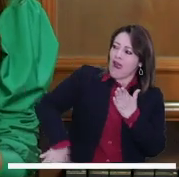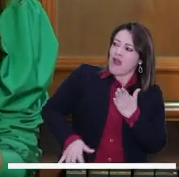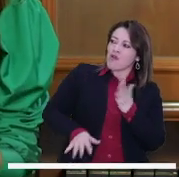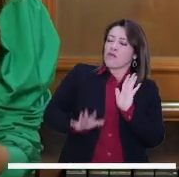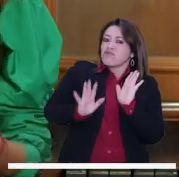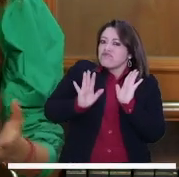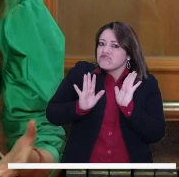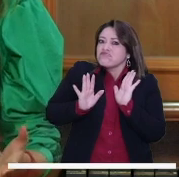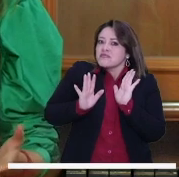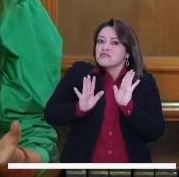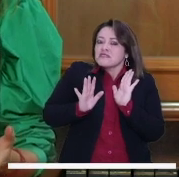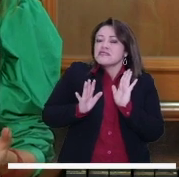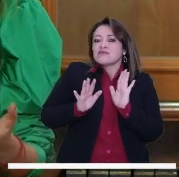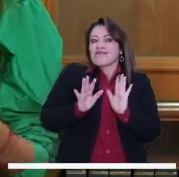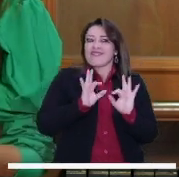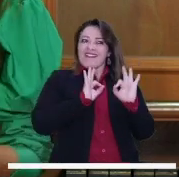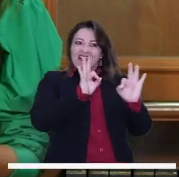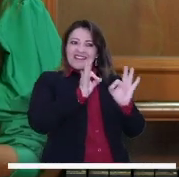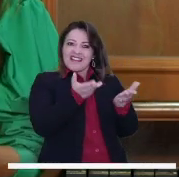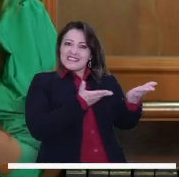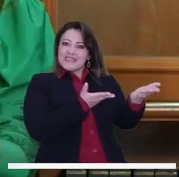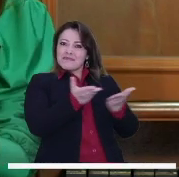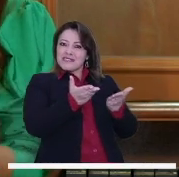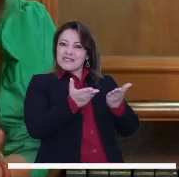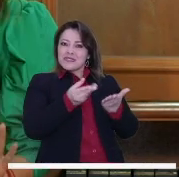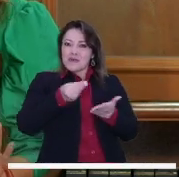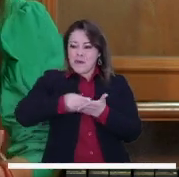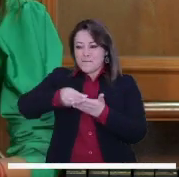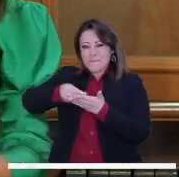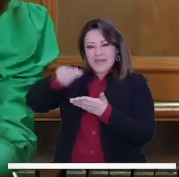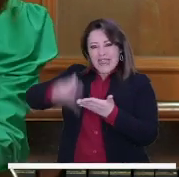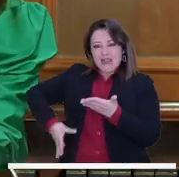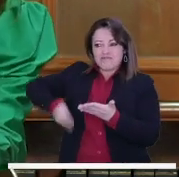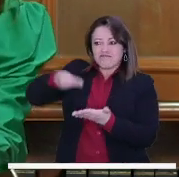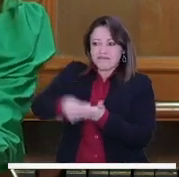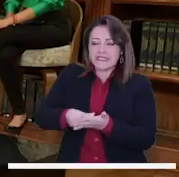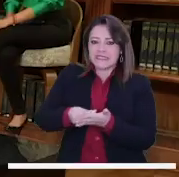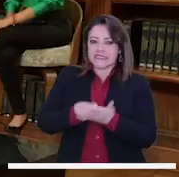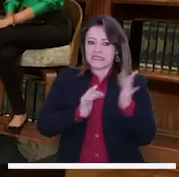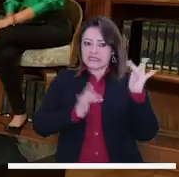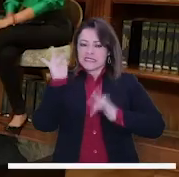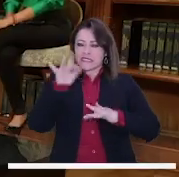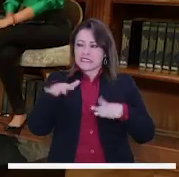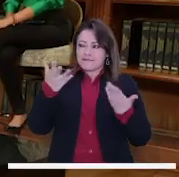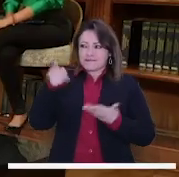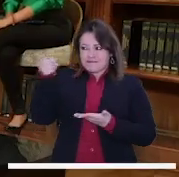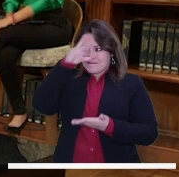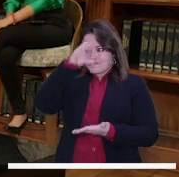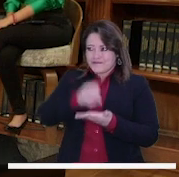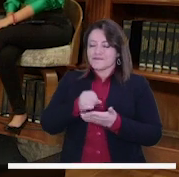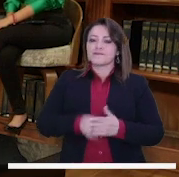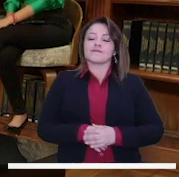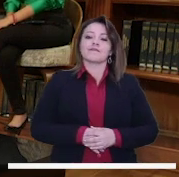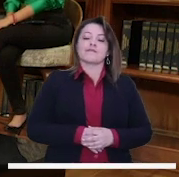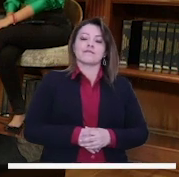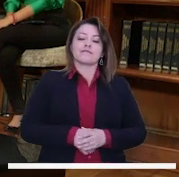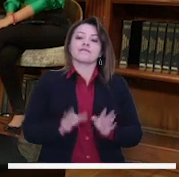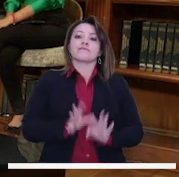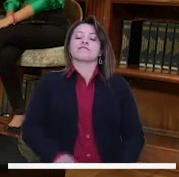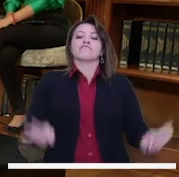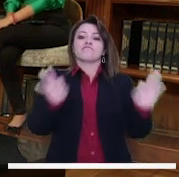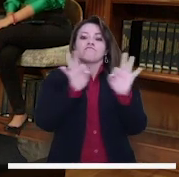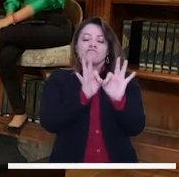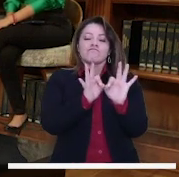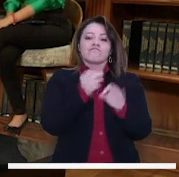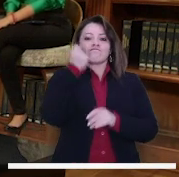muy alto, se puede decir, para los bogotanos o estaría bien según su concepto? Lo más importante es que los bogotanos